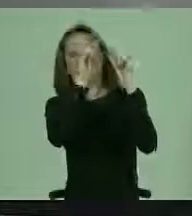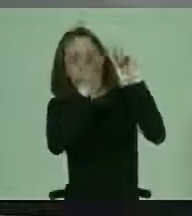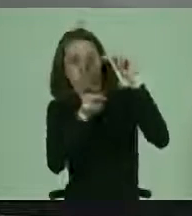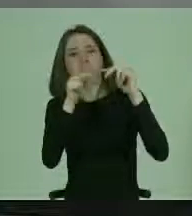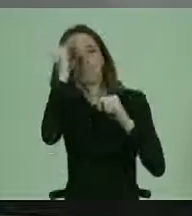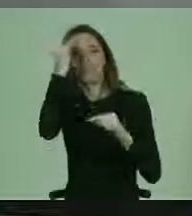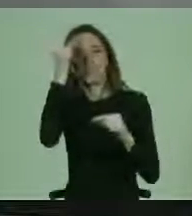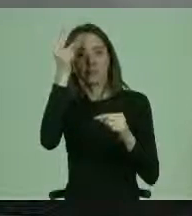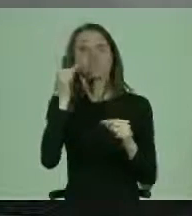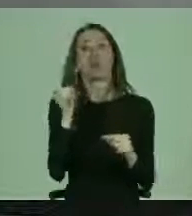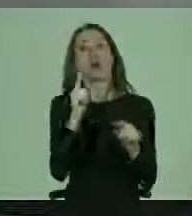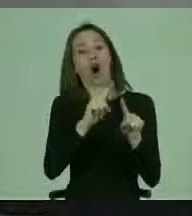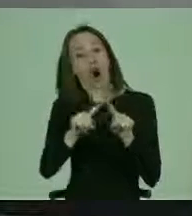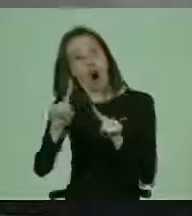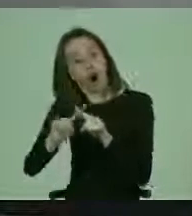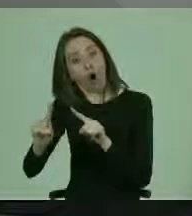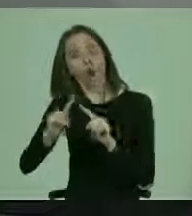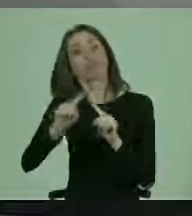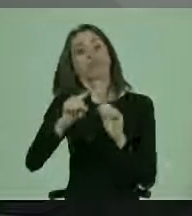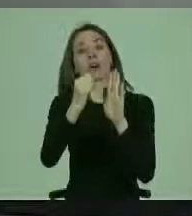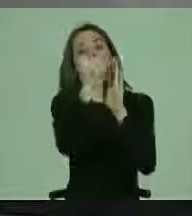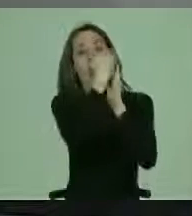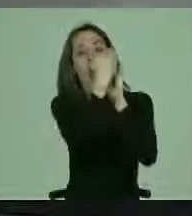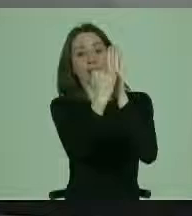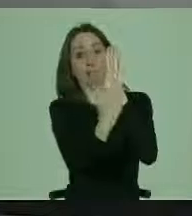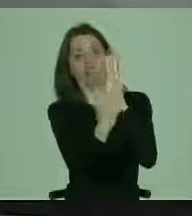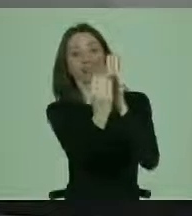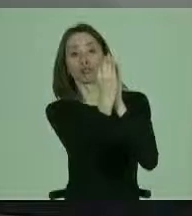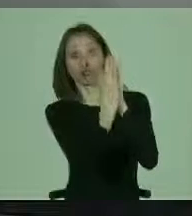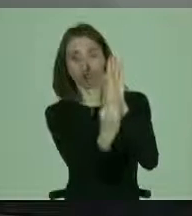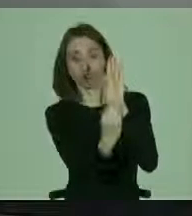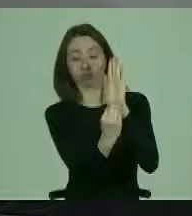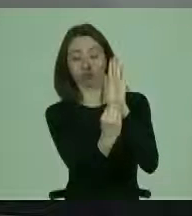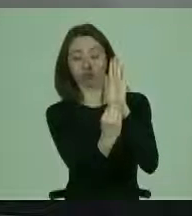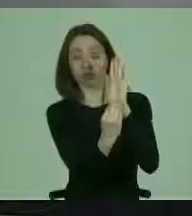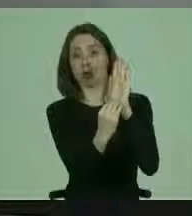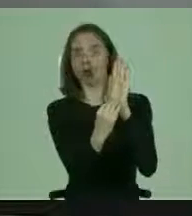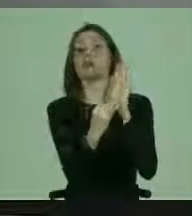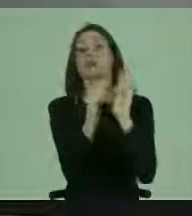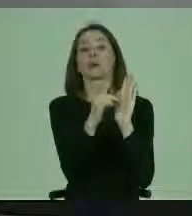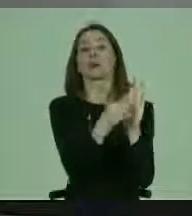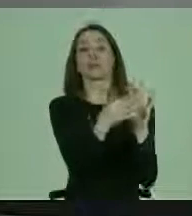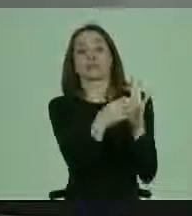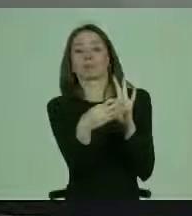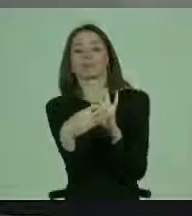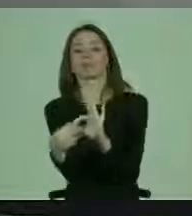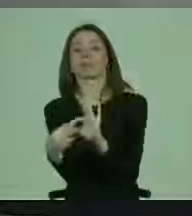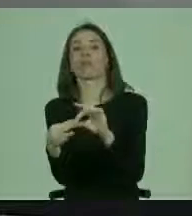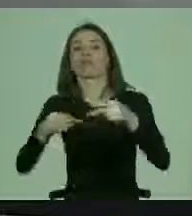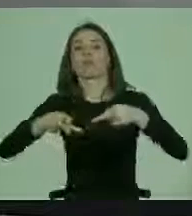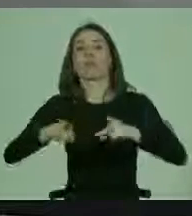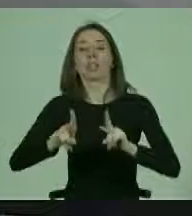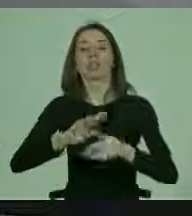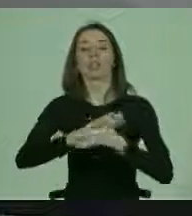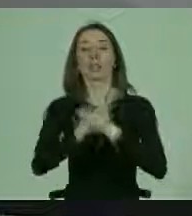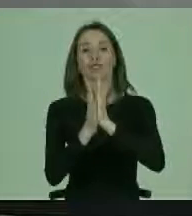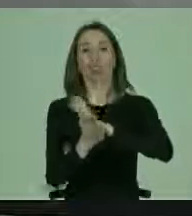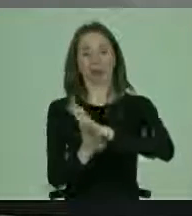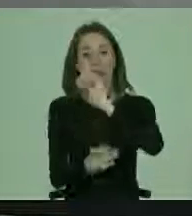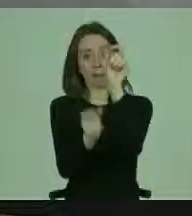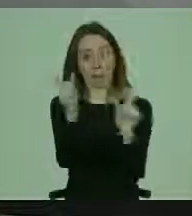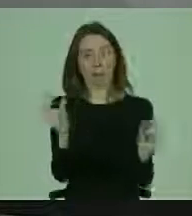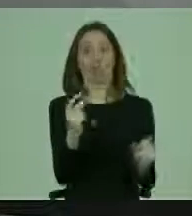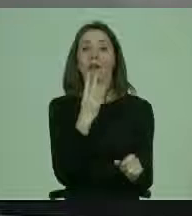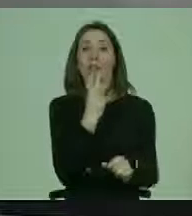hay otras normas que entran a tallar porque esto claramente se vincula con el derecho de toda persona